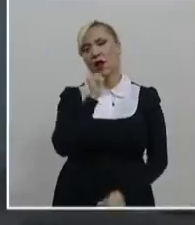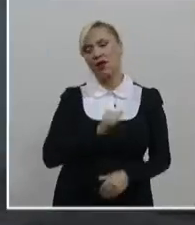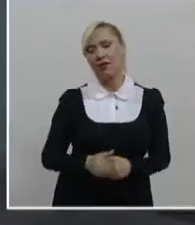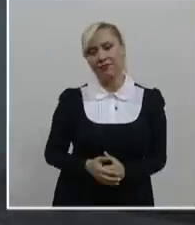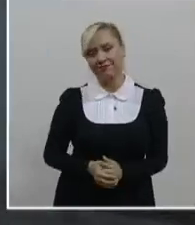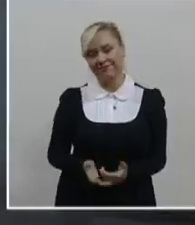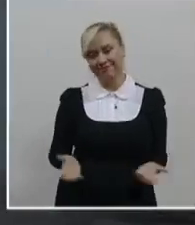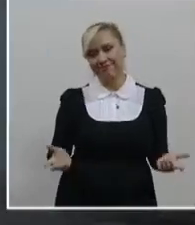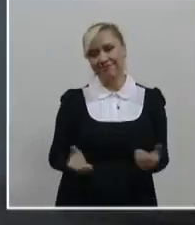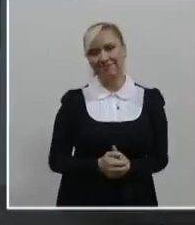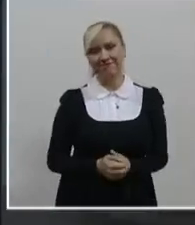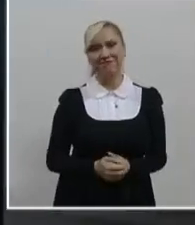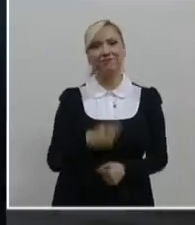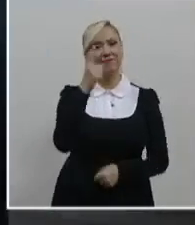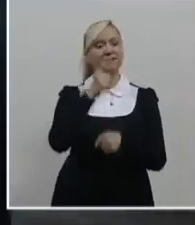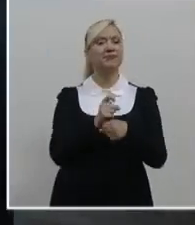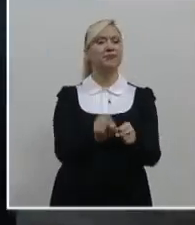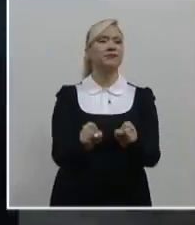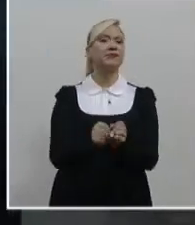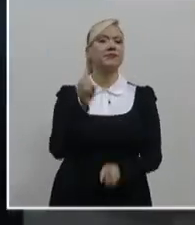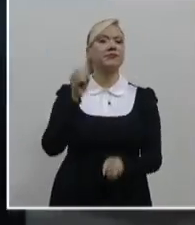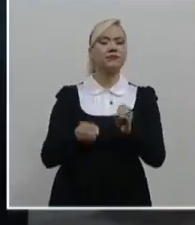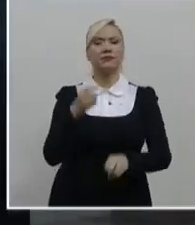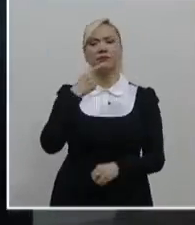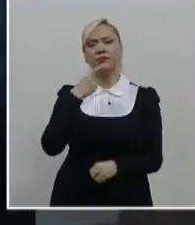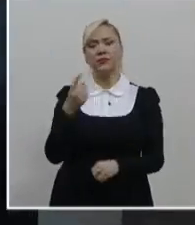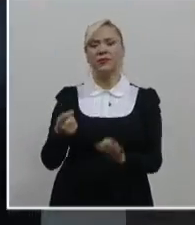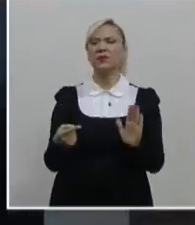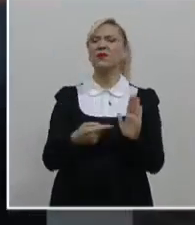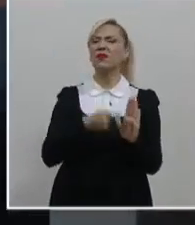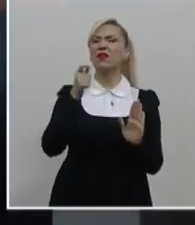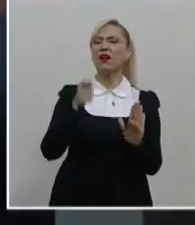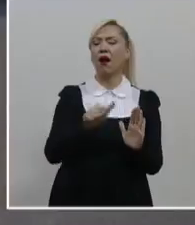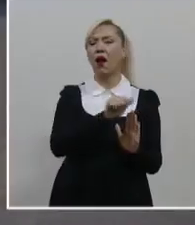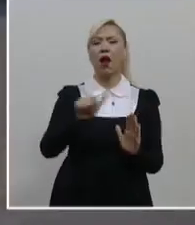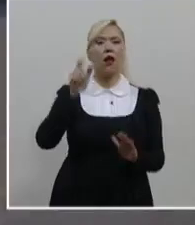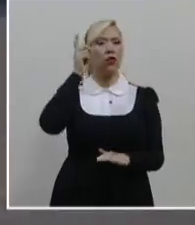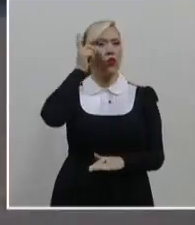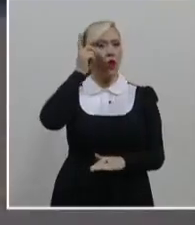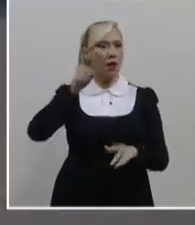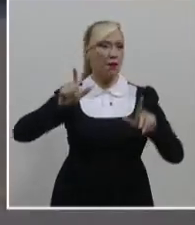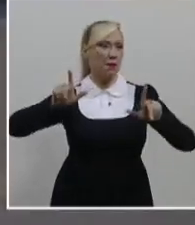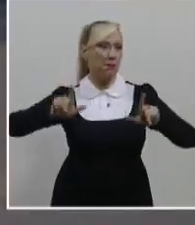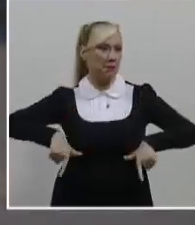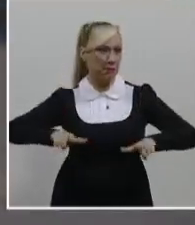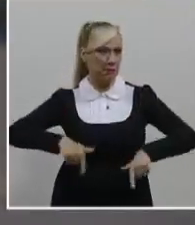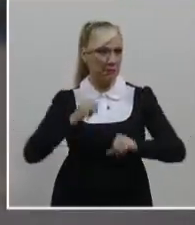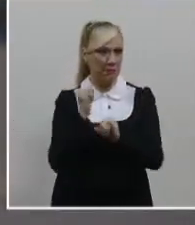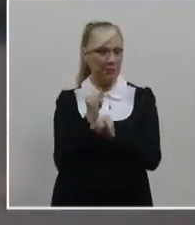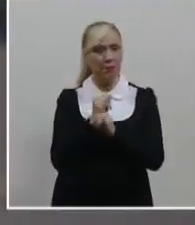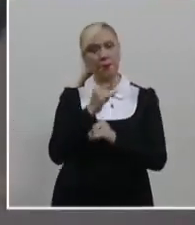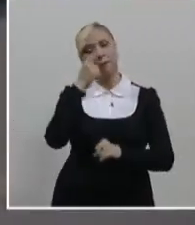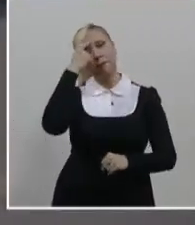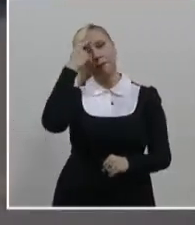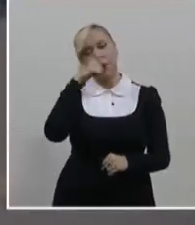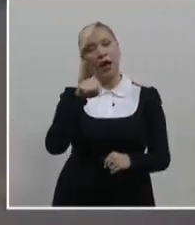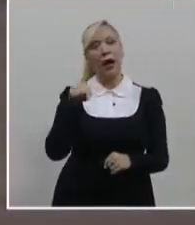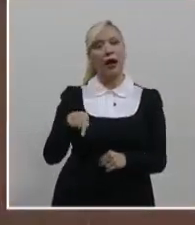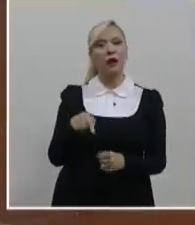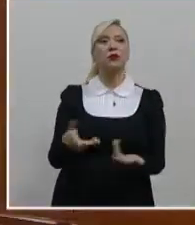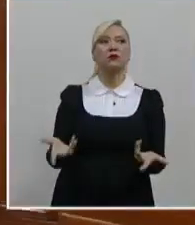Y en más de la primera sala de la Corte estableció como criterio que los propietarios de páginas electrónicas que sirven como plataformas